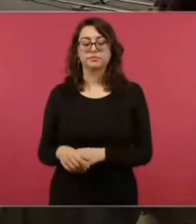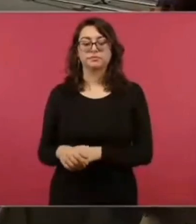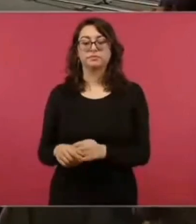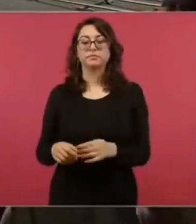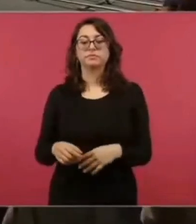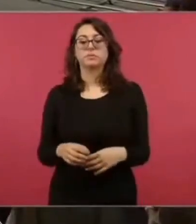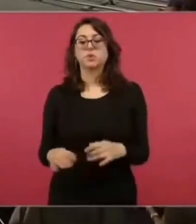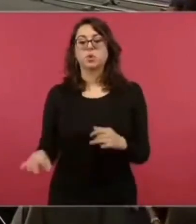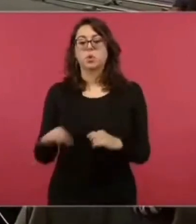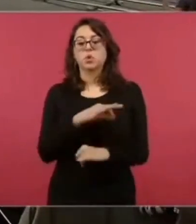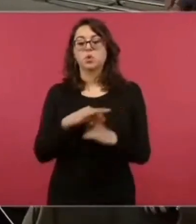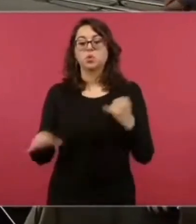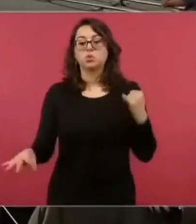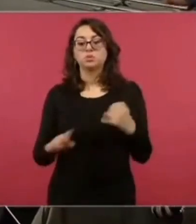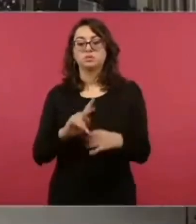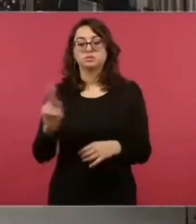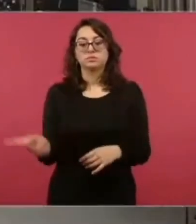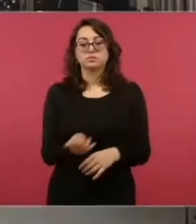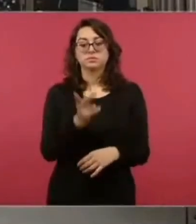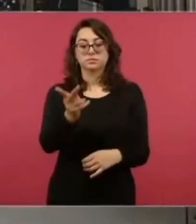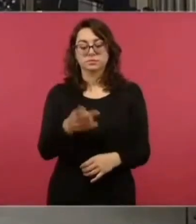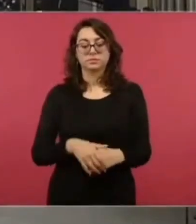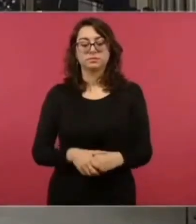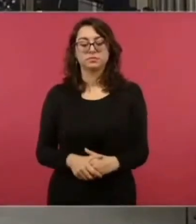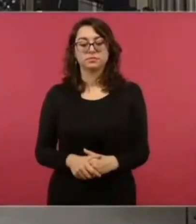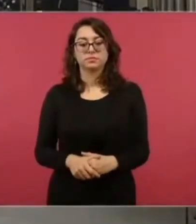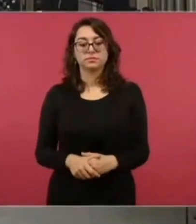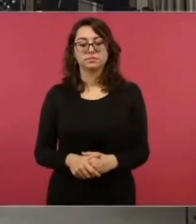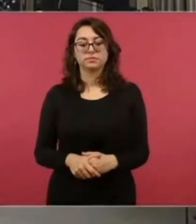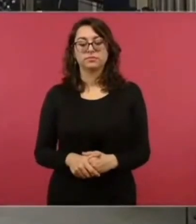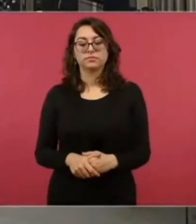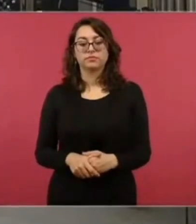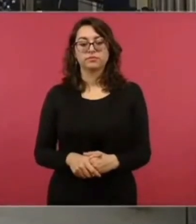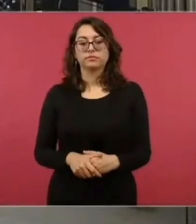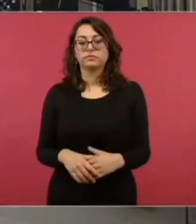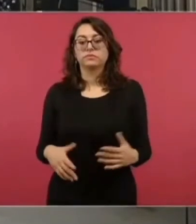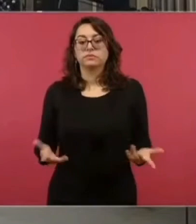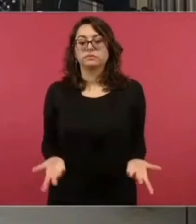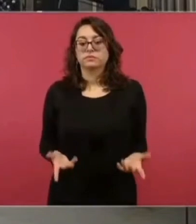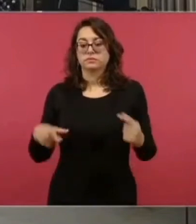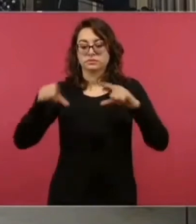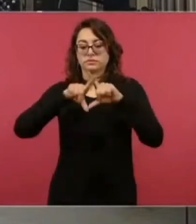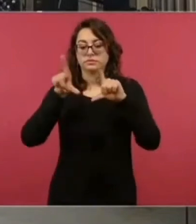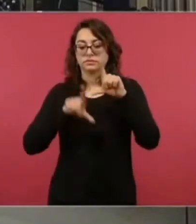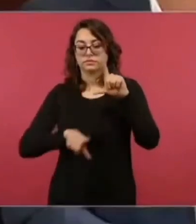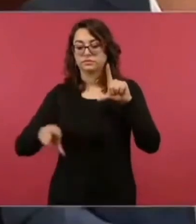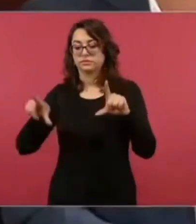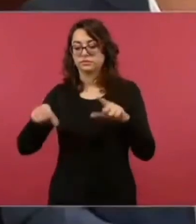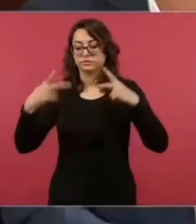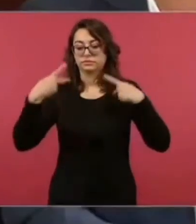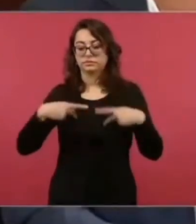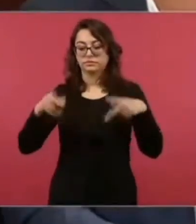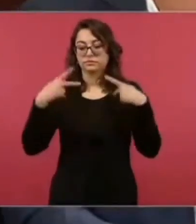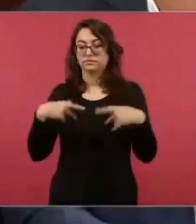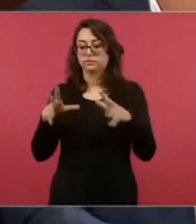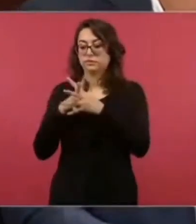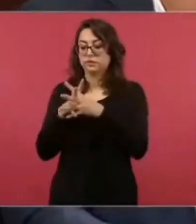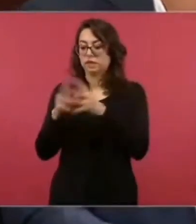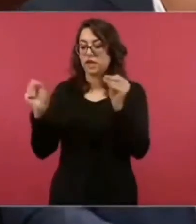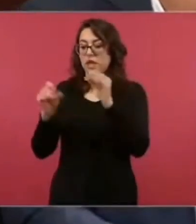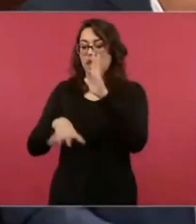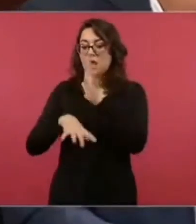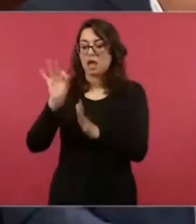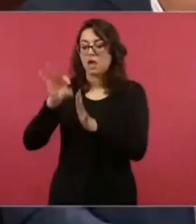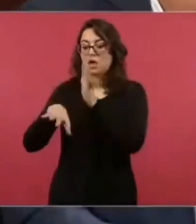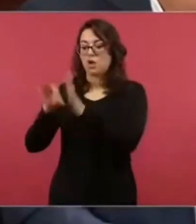Preguntarle ayer sobre el censo, ese que están haciendo de personas desaparecidas y no localizadas. Después de sus